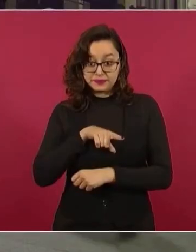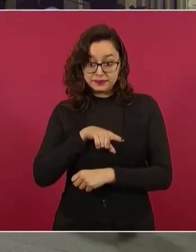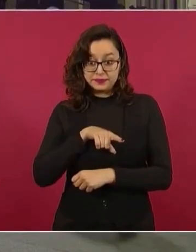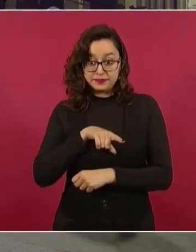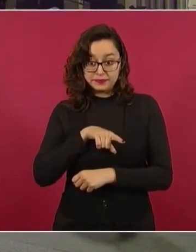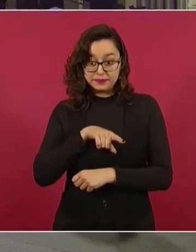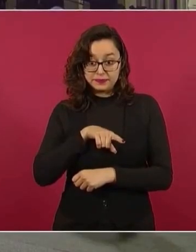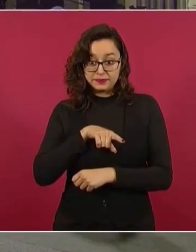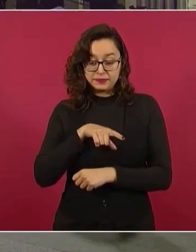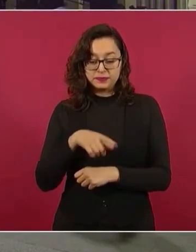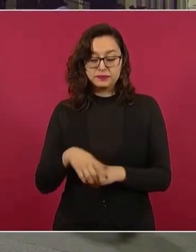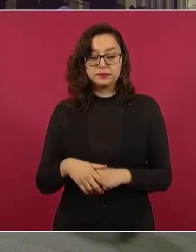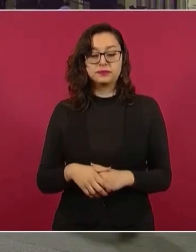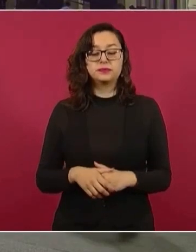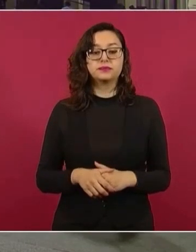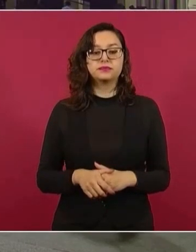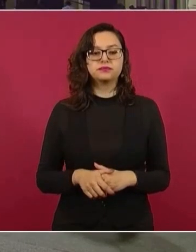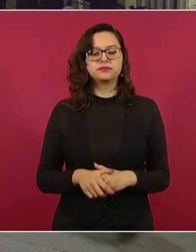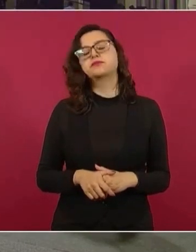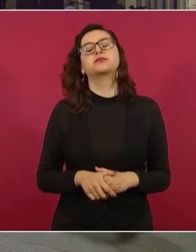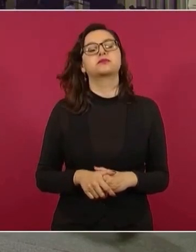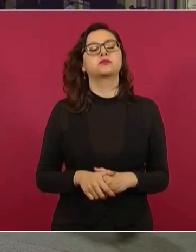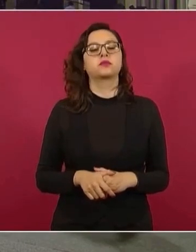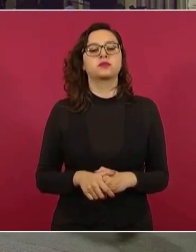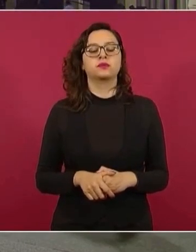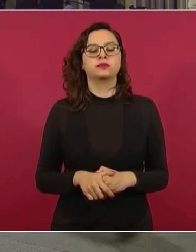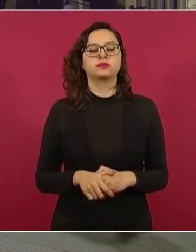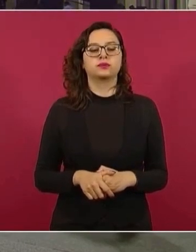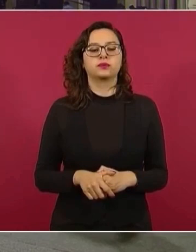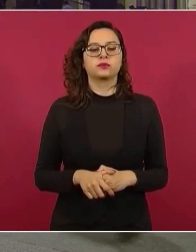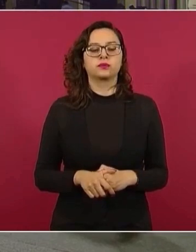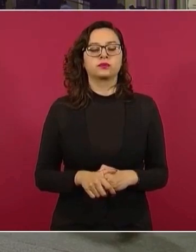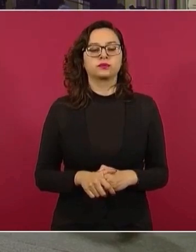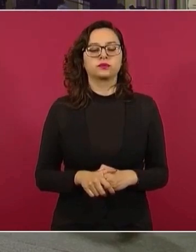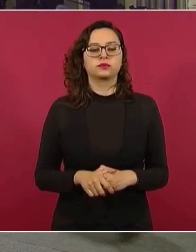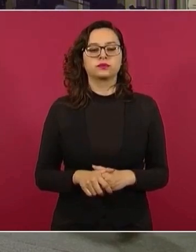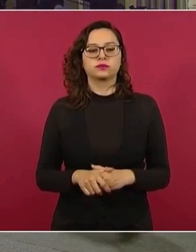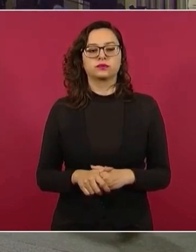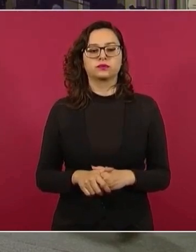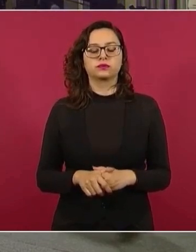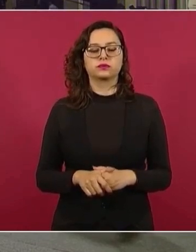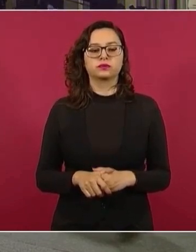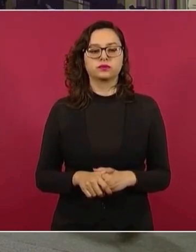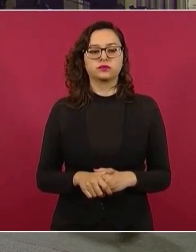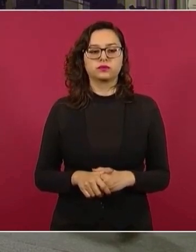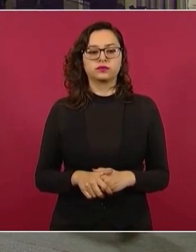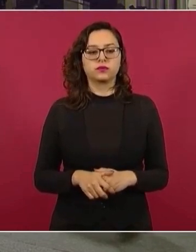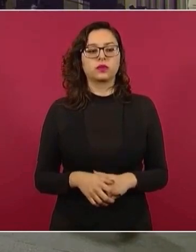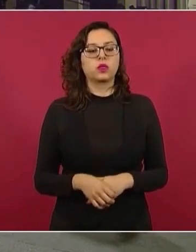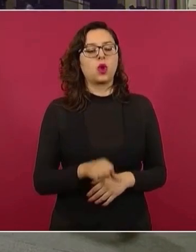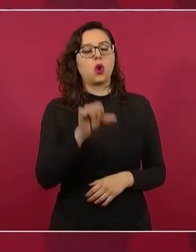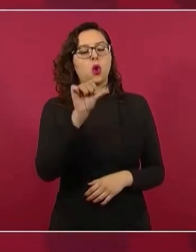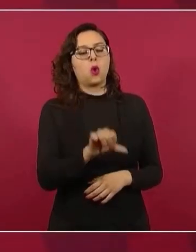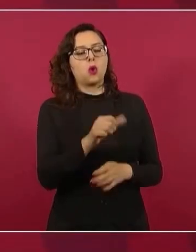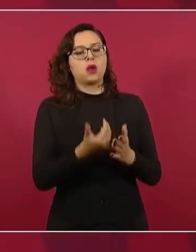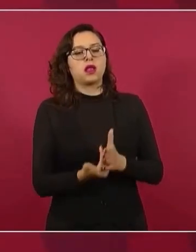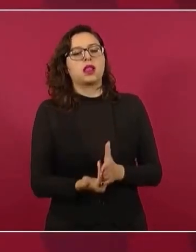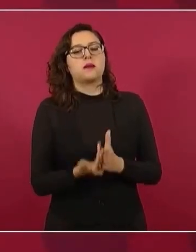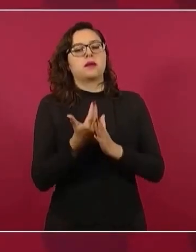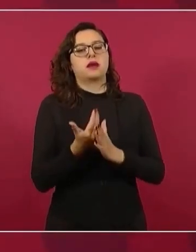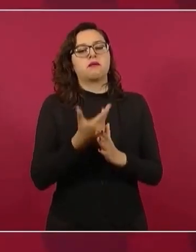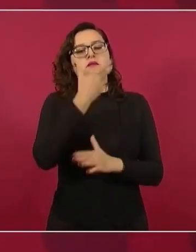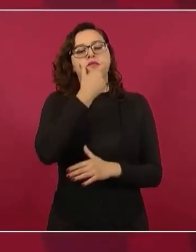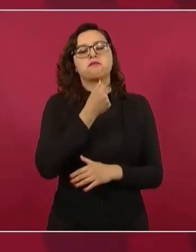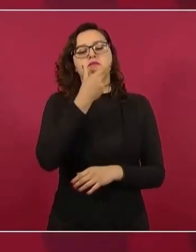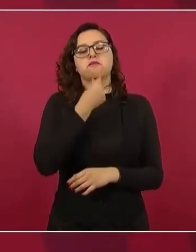Hoy en la mañana me informaba el secretario de Relaciones Exteriores,